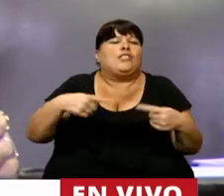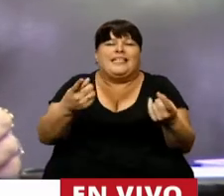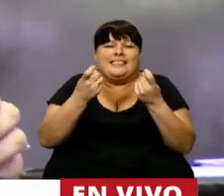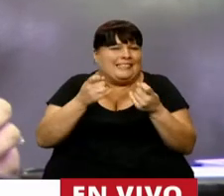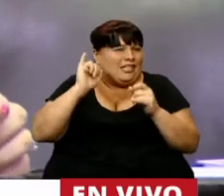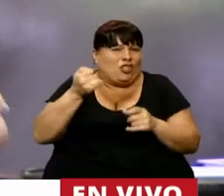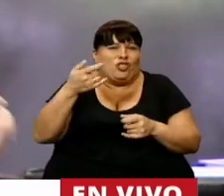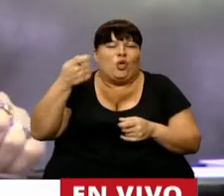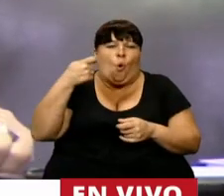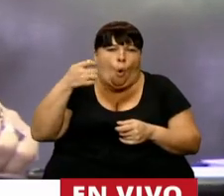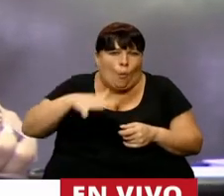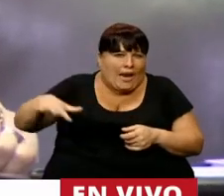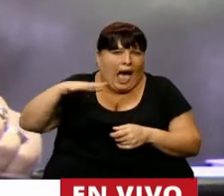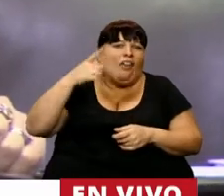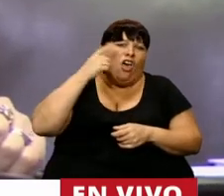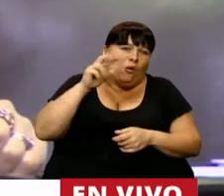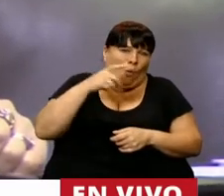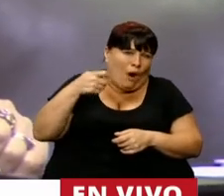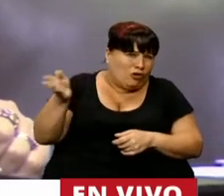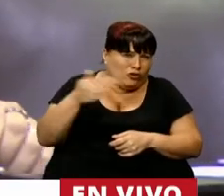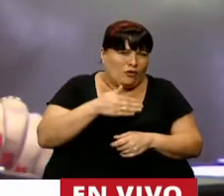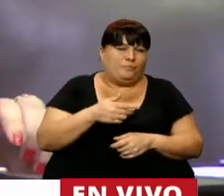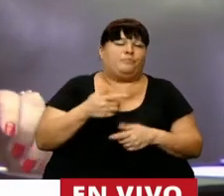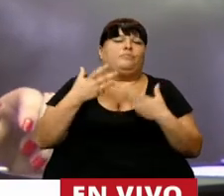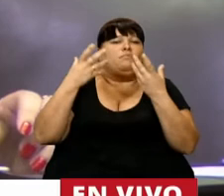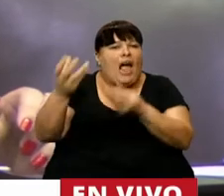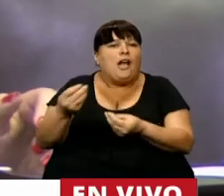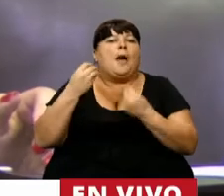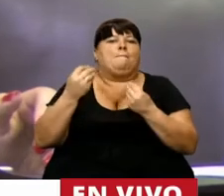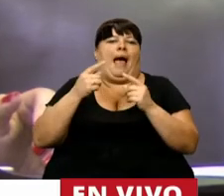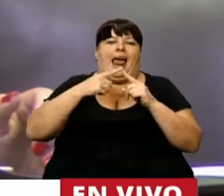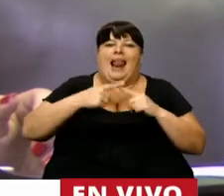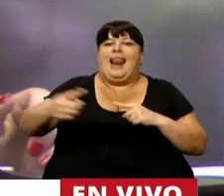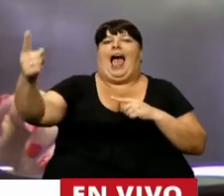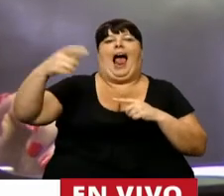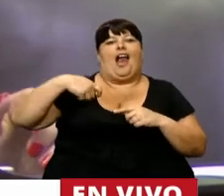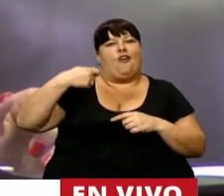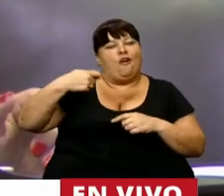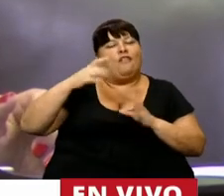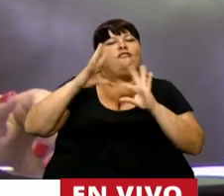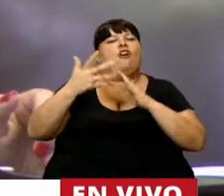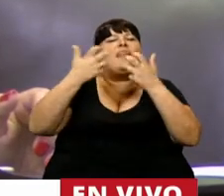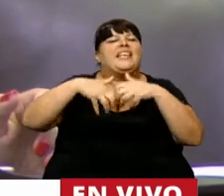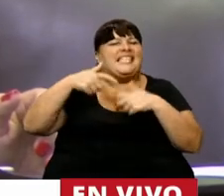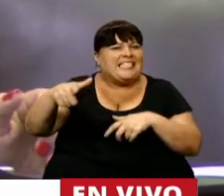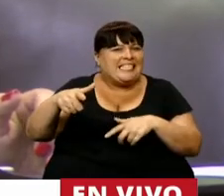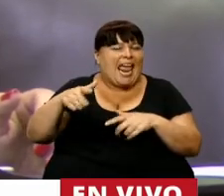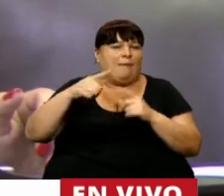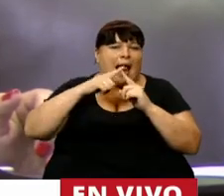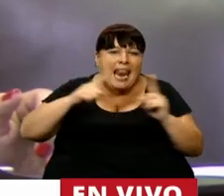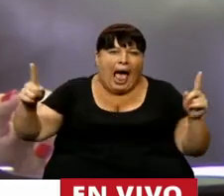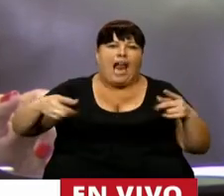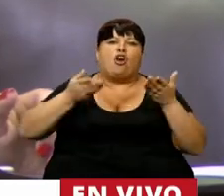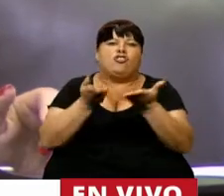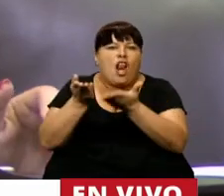concreta de los jubilados y de nuestras jubiladas y aportando a la sostenibilidad de un sistema sustentable,